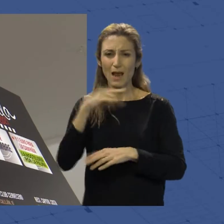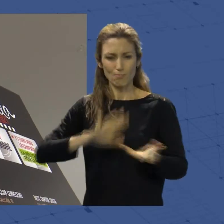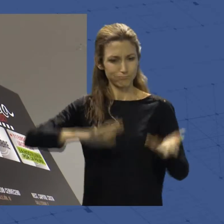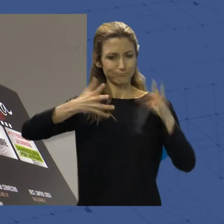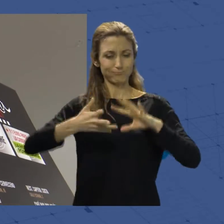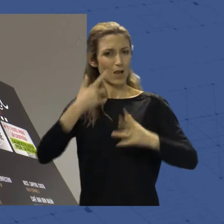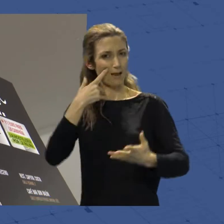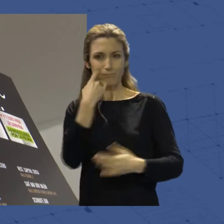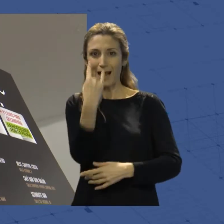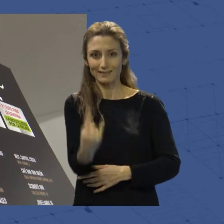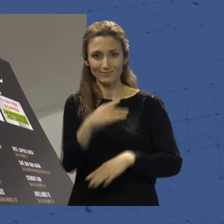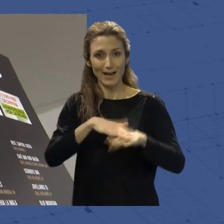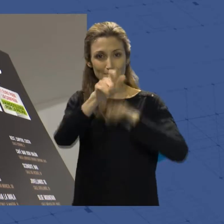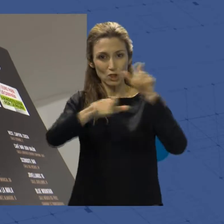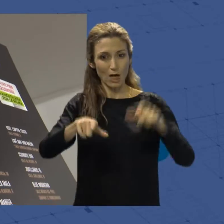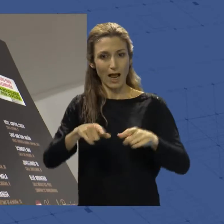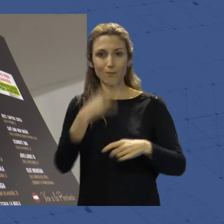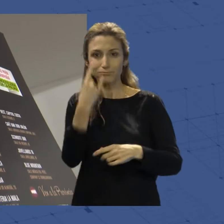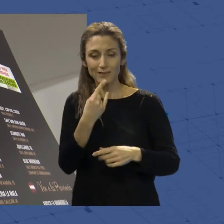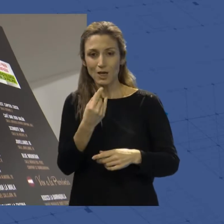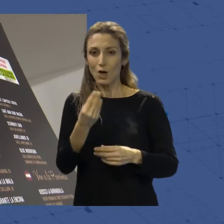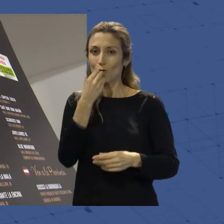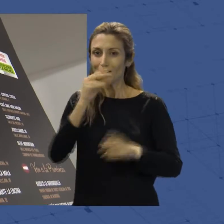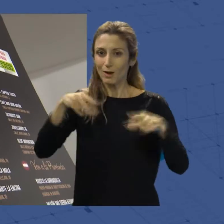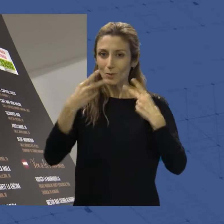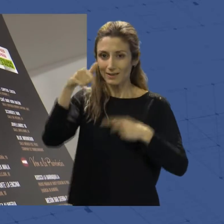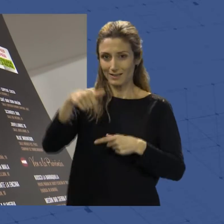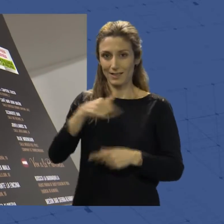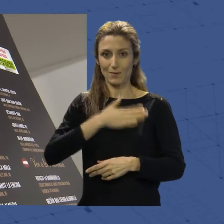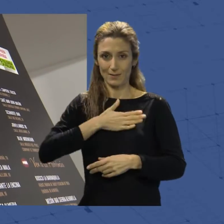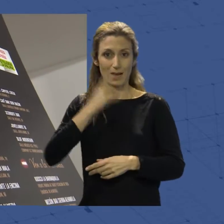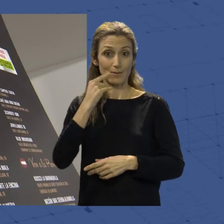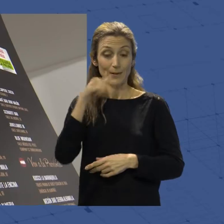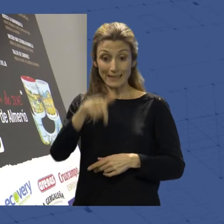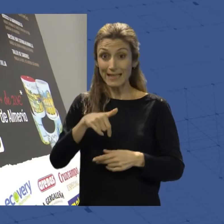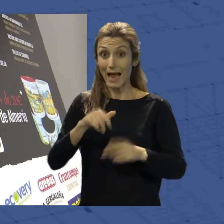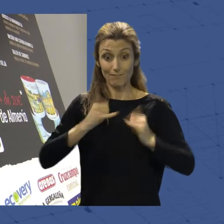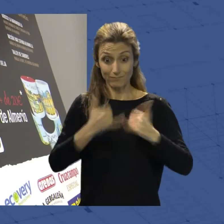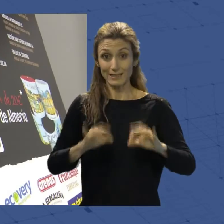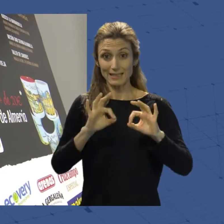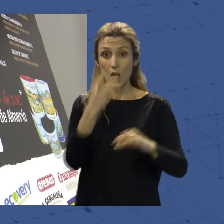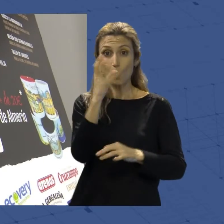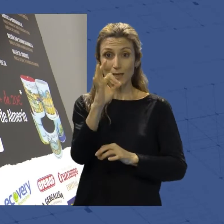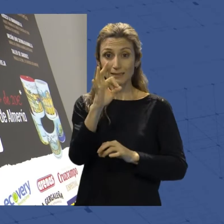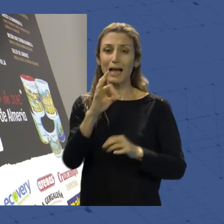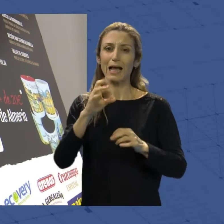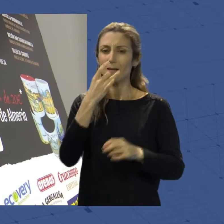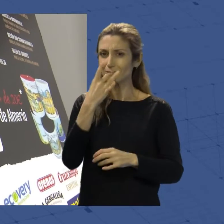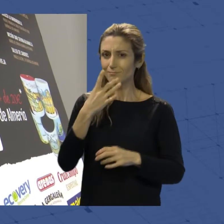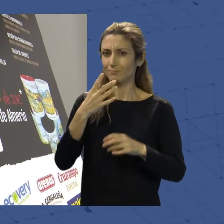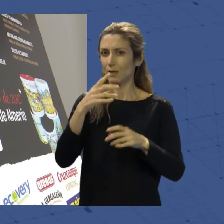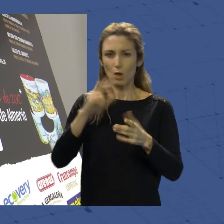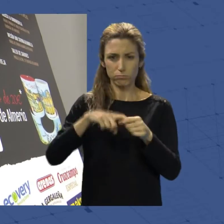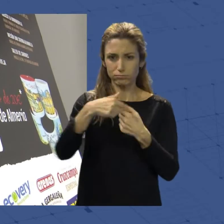todo un atractivo para los amantes de la gastronomía de nuestra tierra. En esta edición han sido 40 los establecimientos participantes,